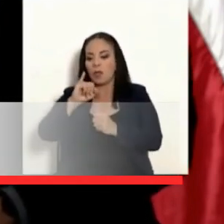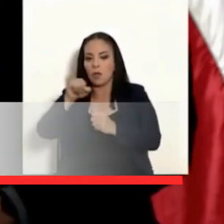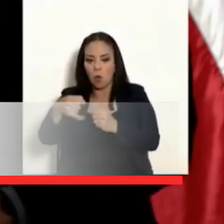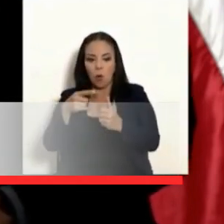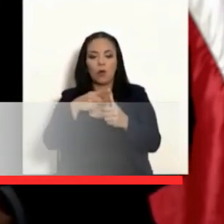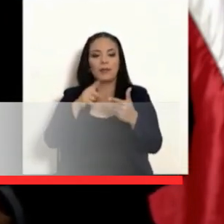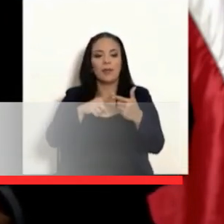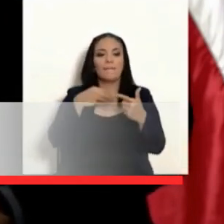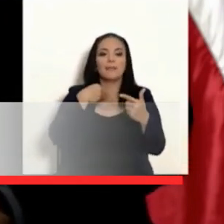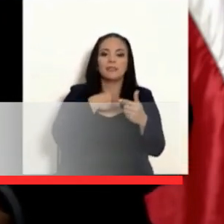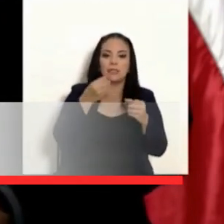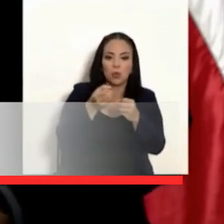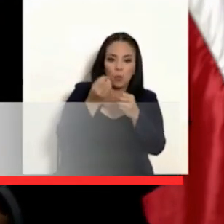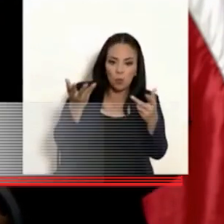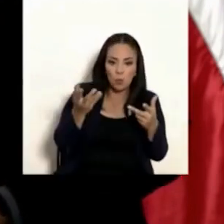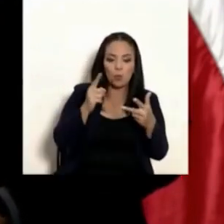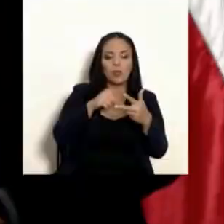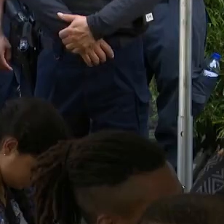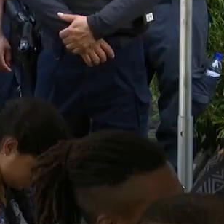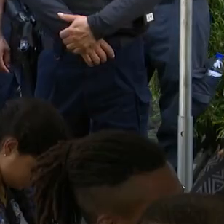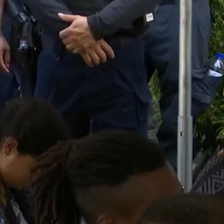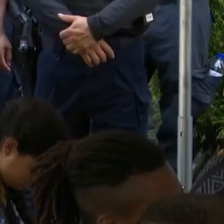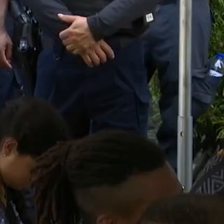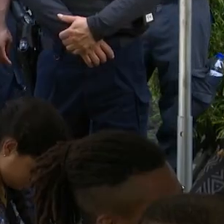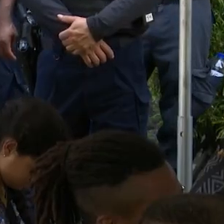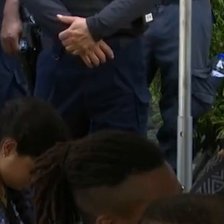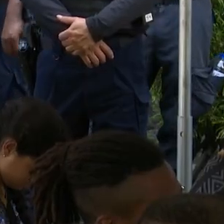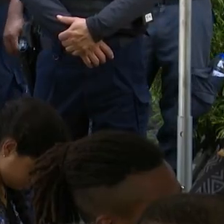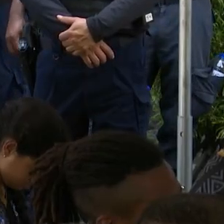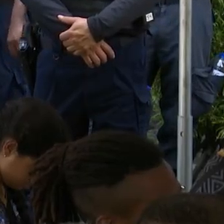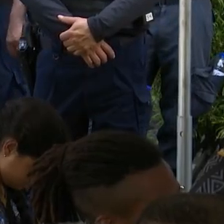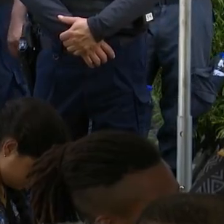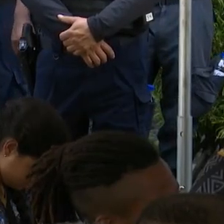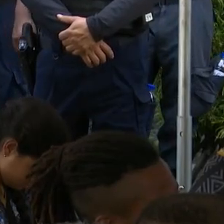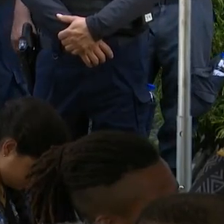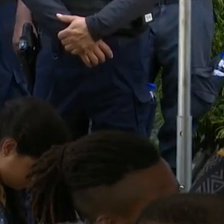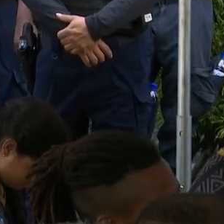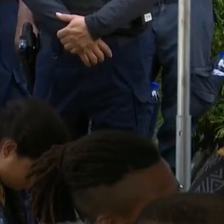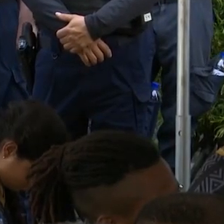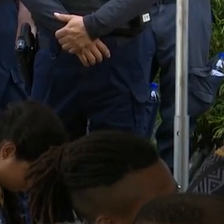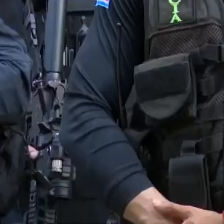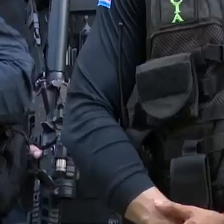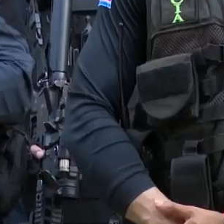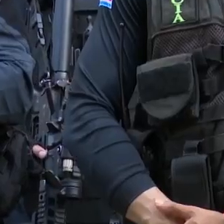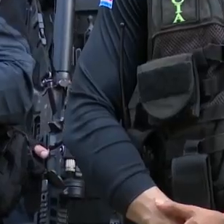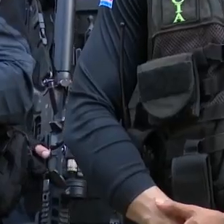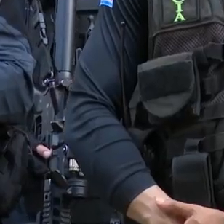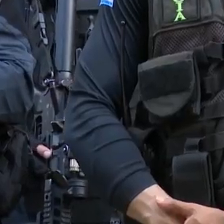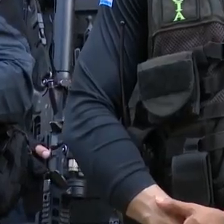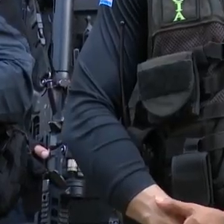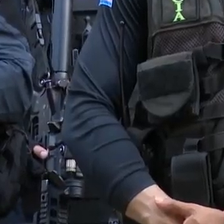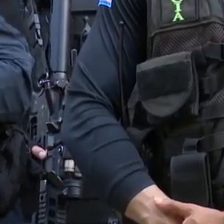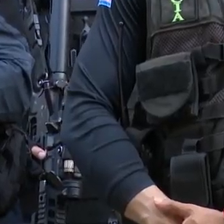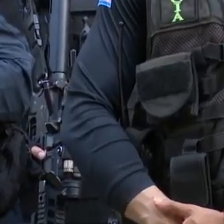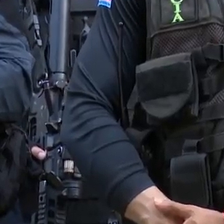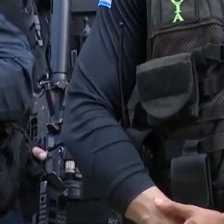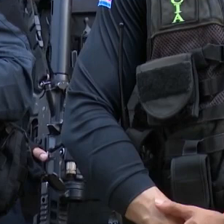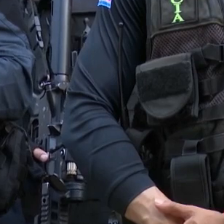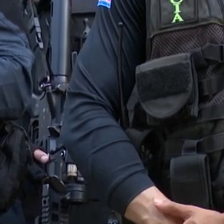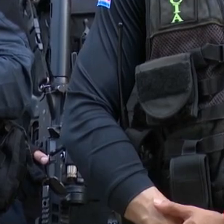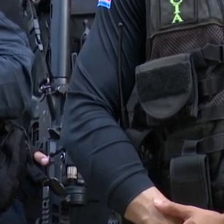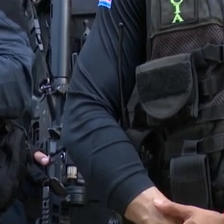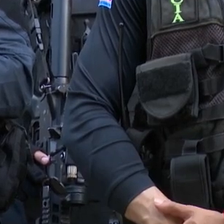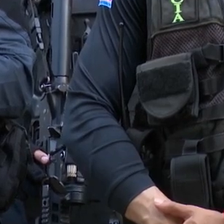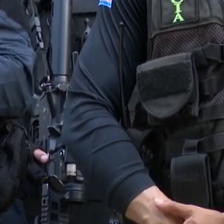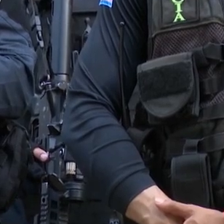público y estamos haciendo trabajos concretos en distintos puntos de Punta Arenas, Limón y San José, que son